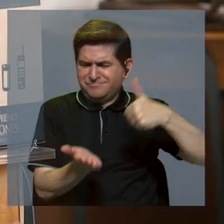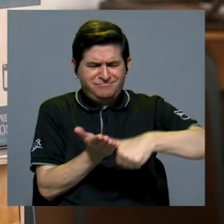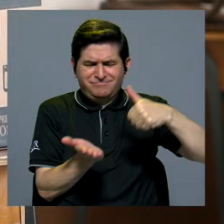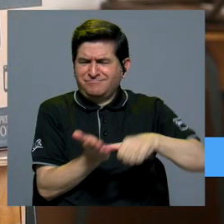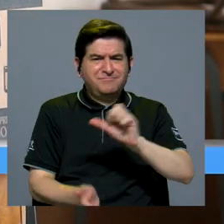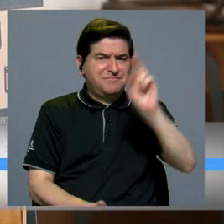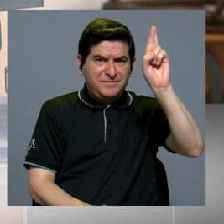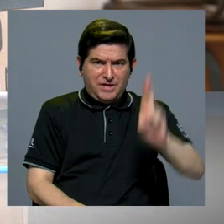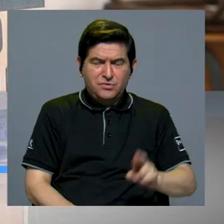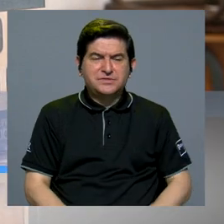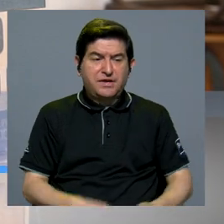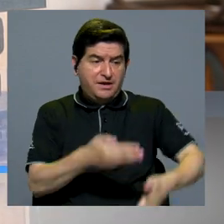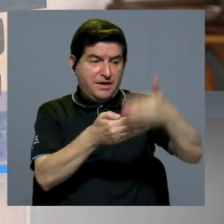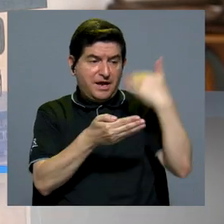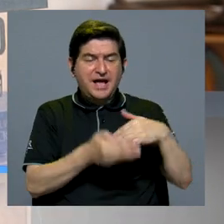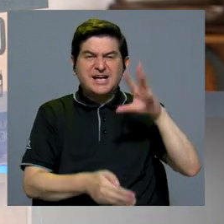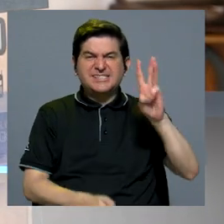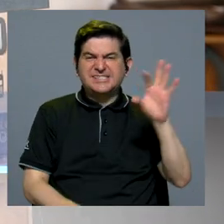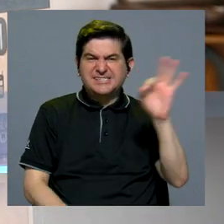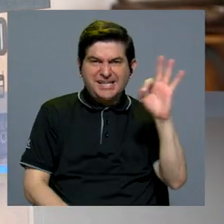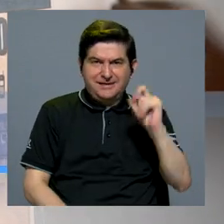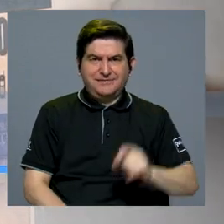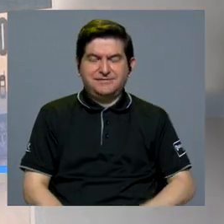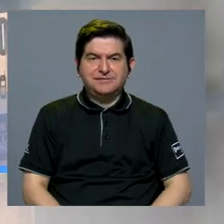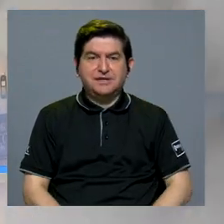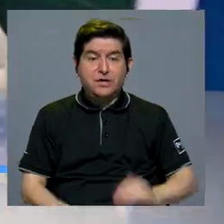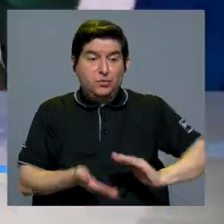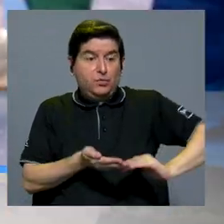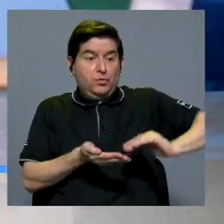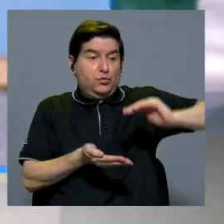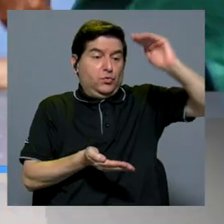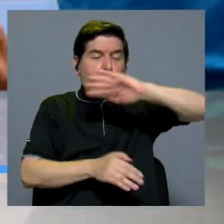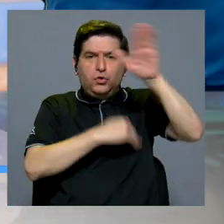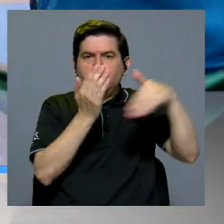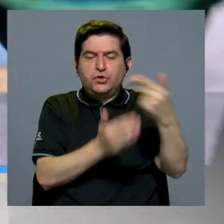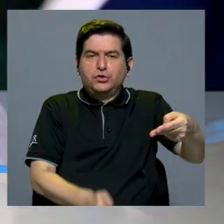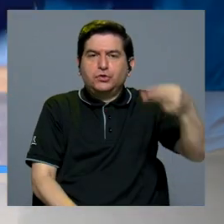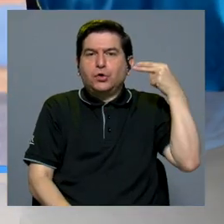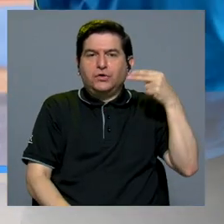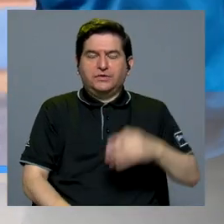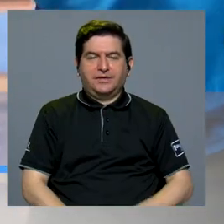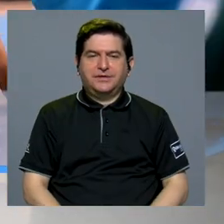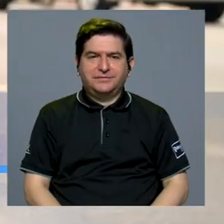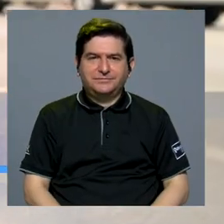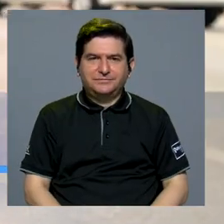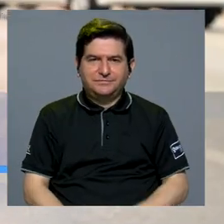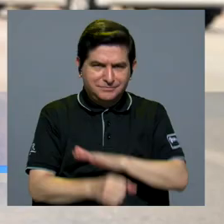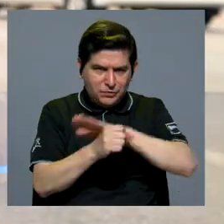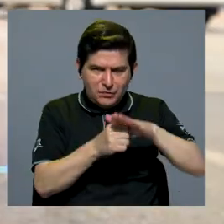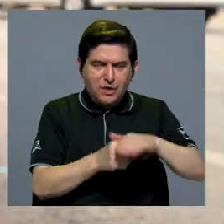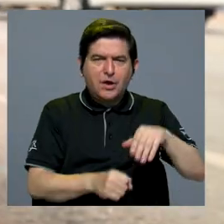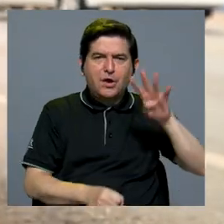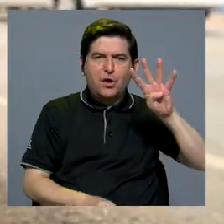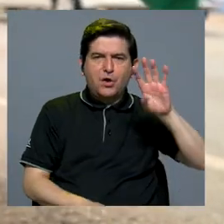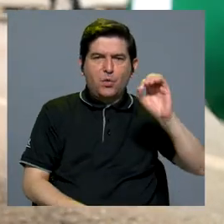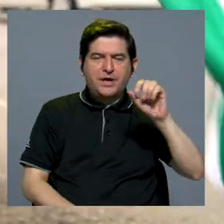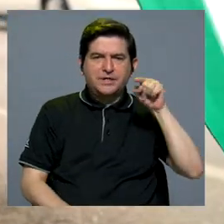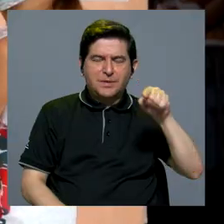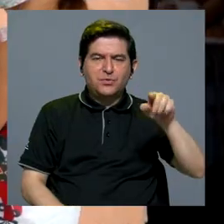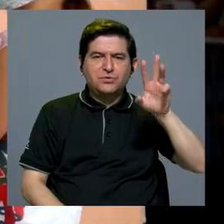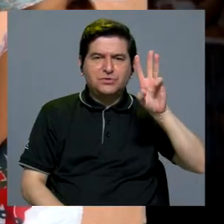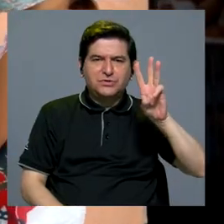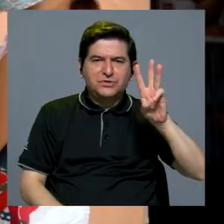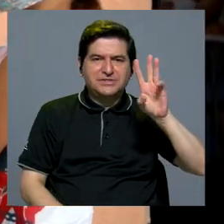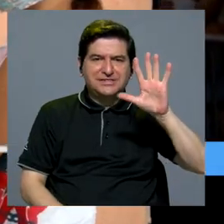El abstencionismo registrado en Costa Rica el pasado 6 de febrero fue el más alto de toda la historia. En